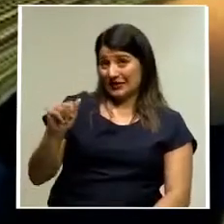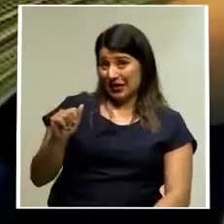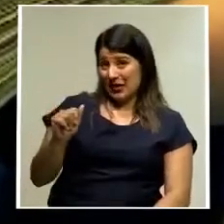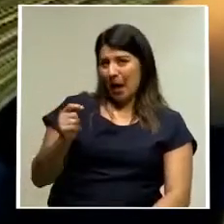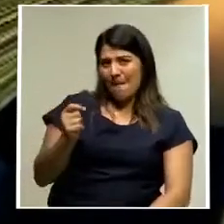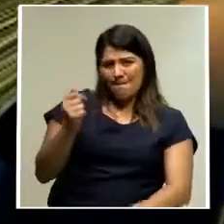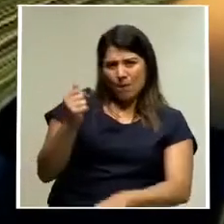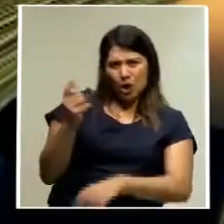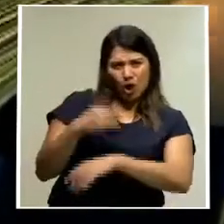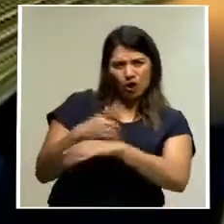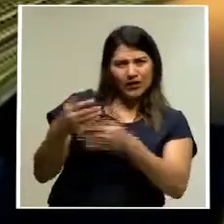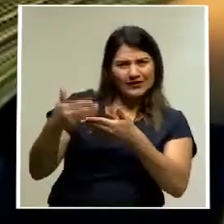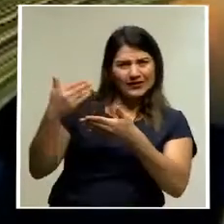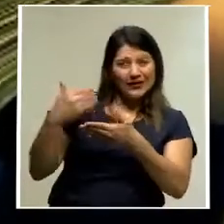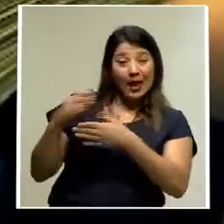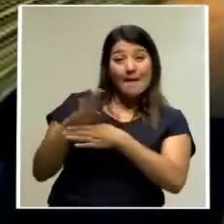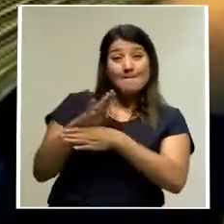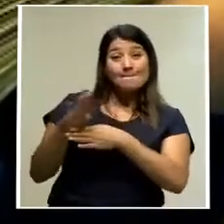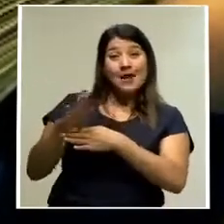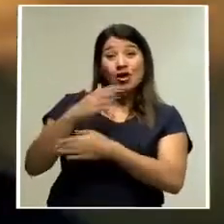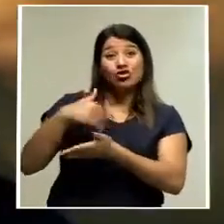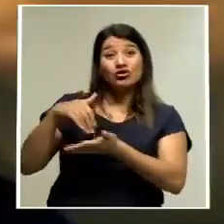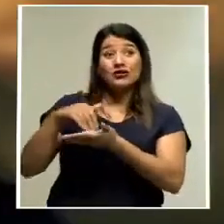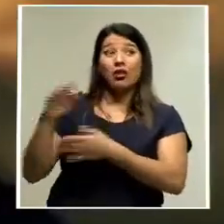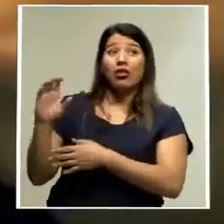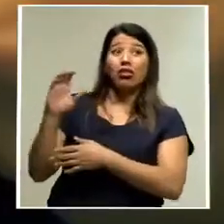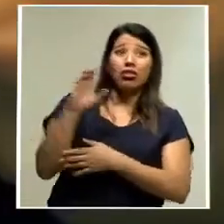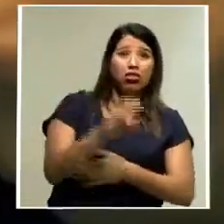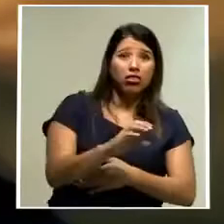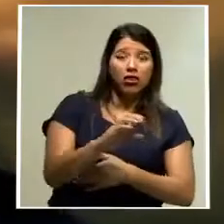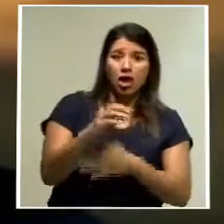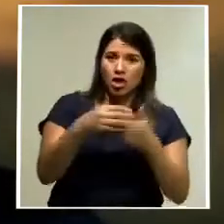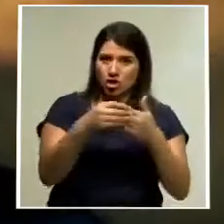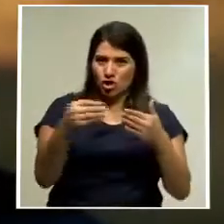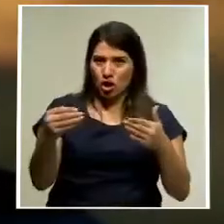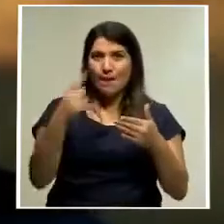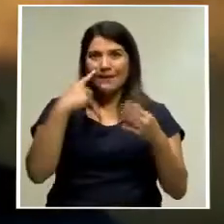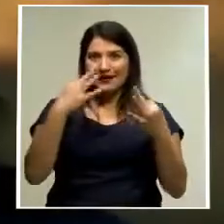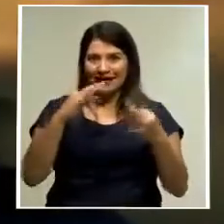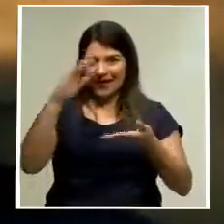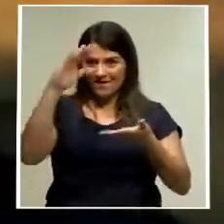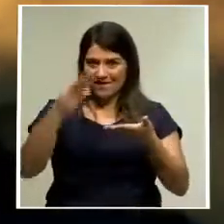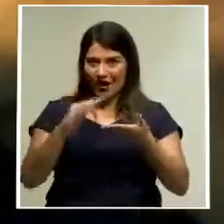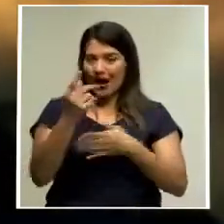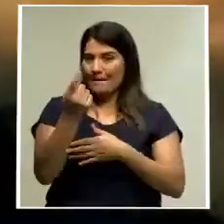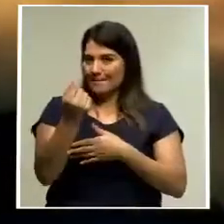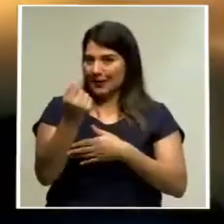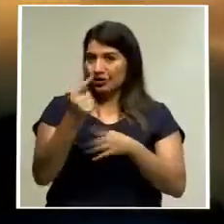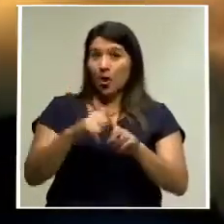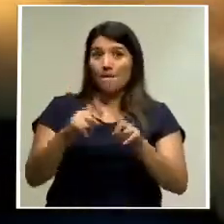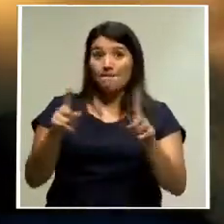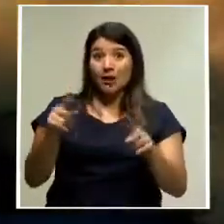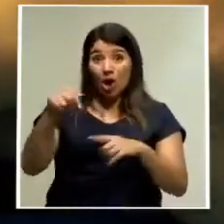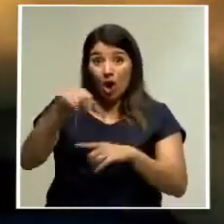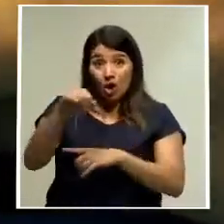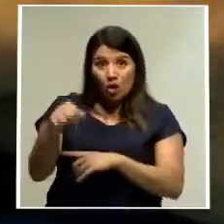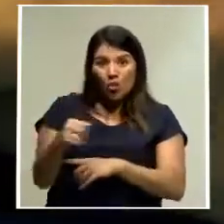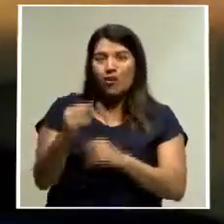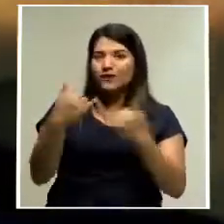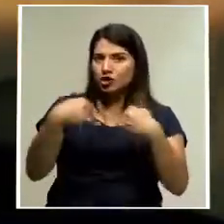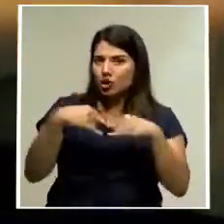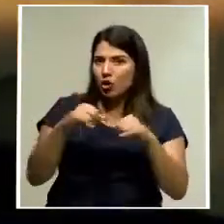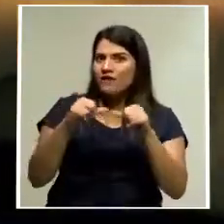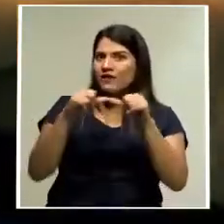Banco Central tuvo que intervenir para bajar el valor del dólar. Sin embargo, vemos que a este jueves en Ventanilla se